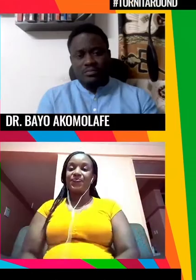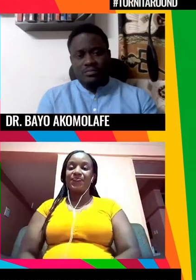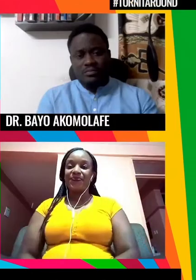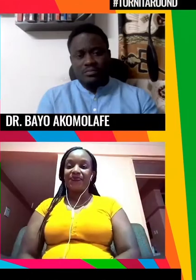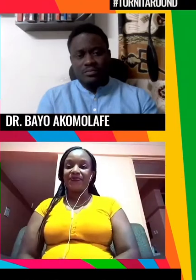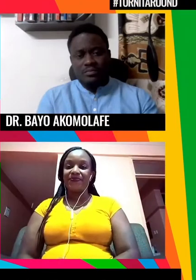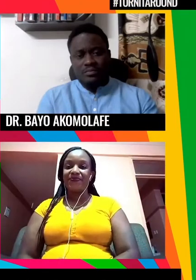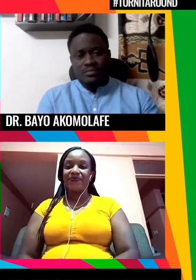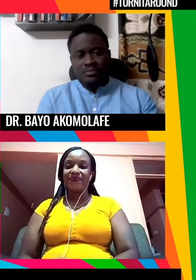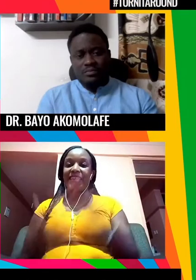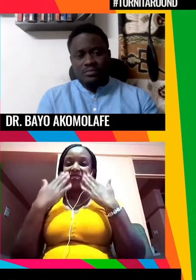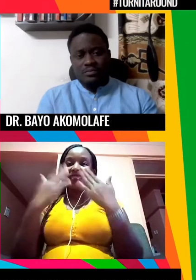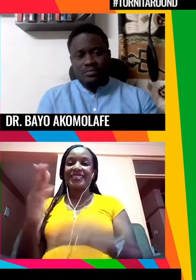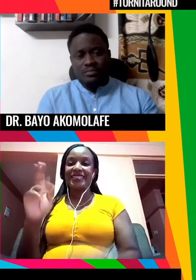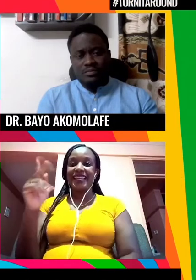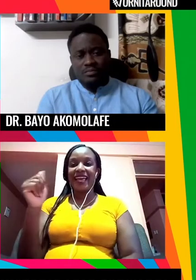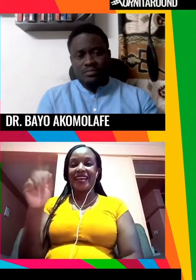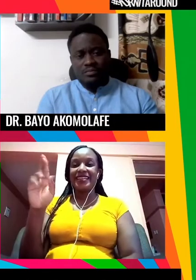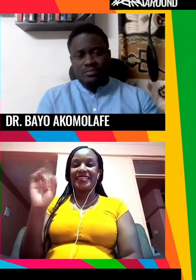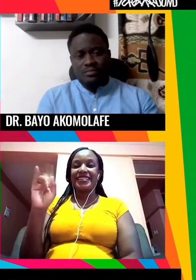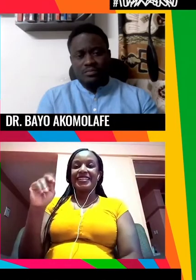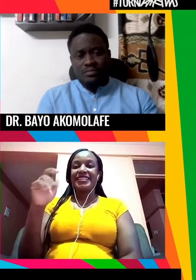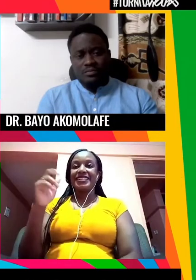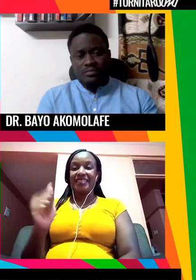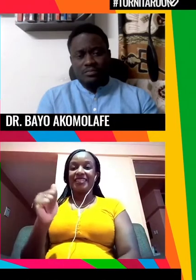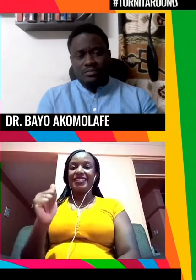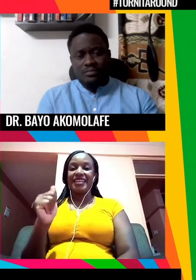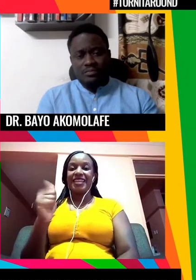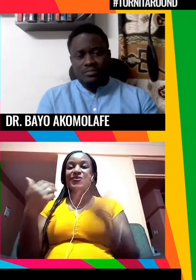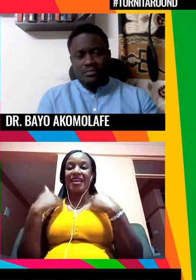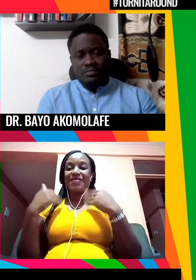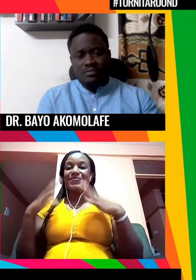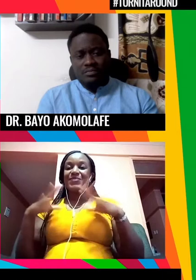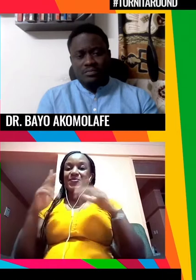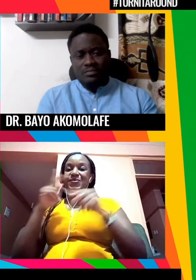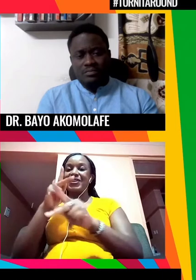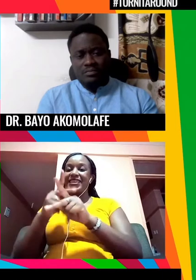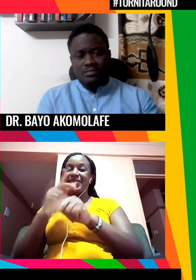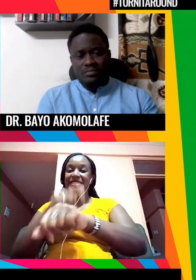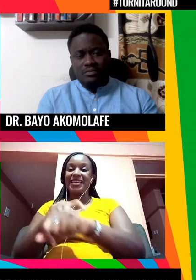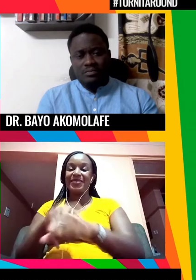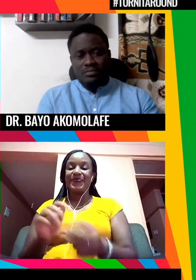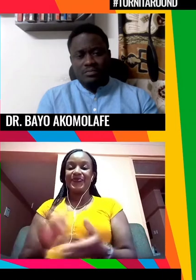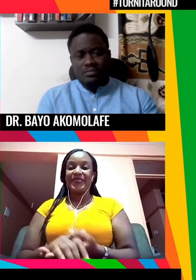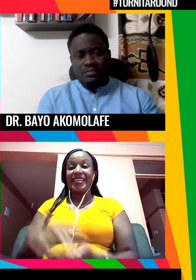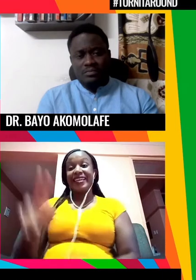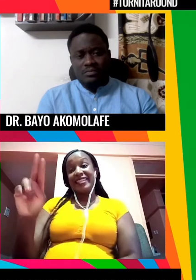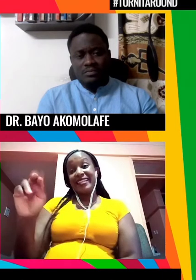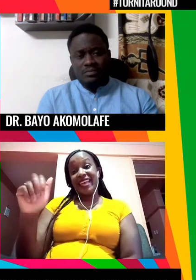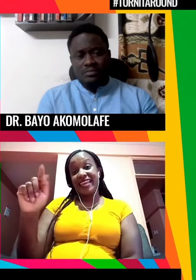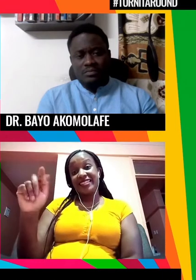Gracias, Karina. Me impresiona lo bien que mantenéis el tiempo. Natasha Muanza, ¿sólo